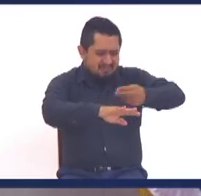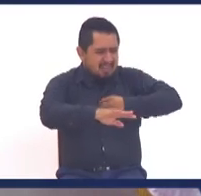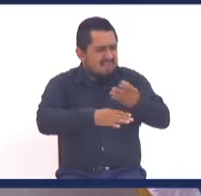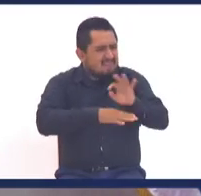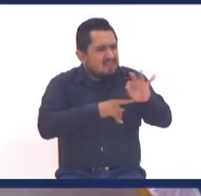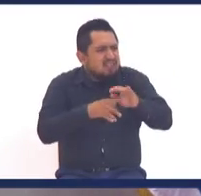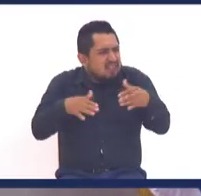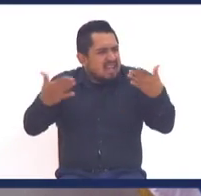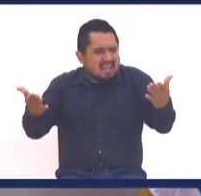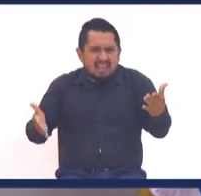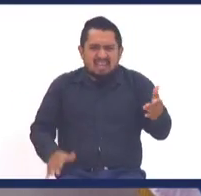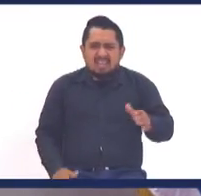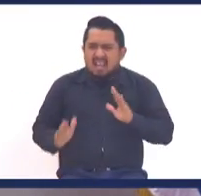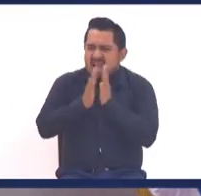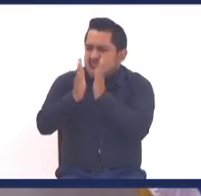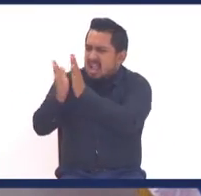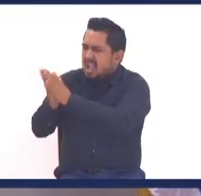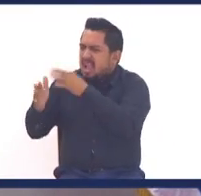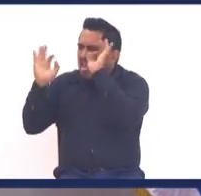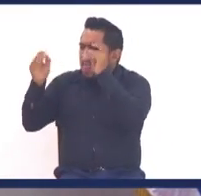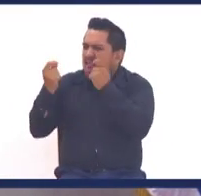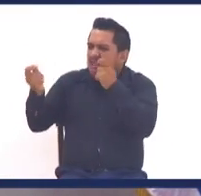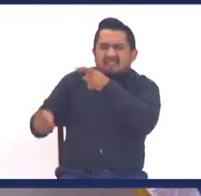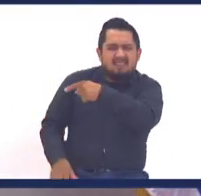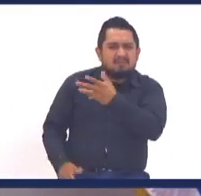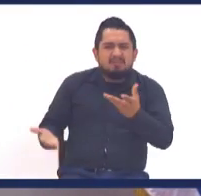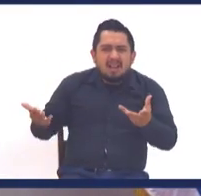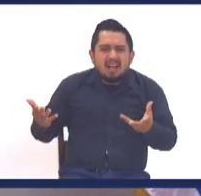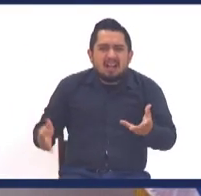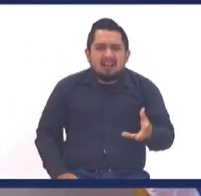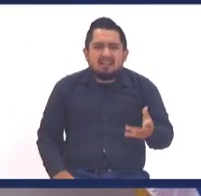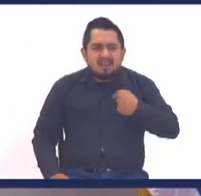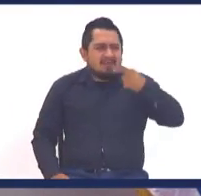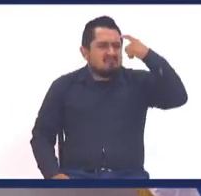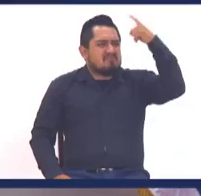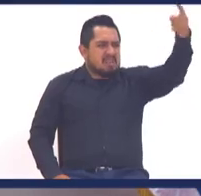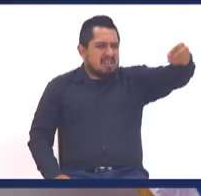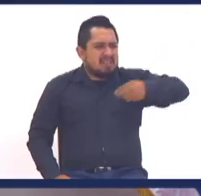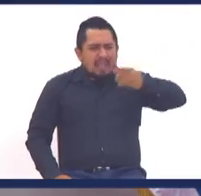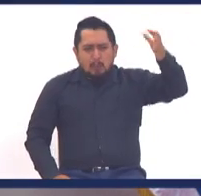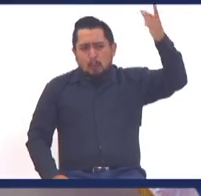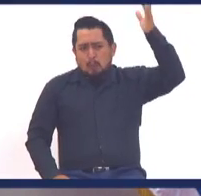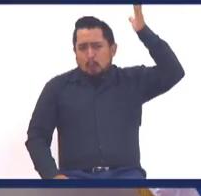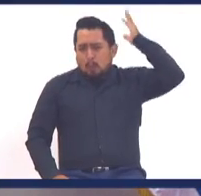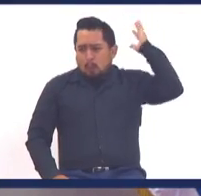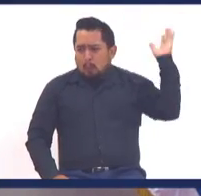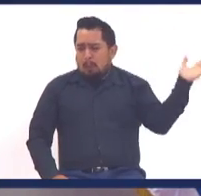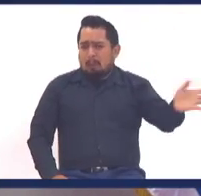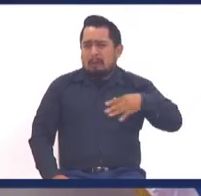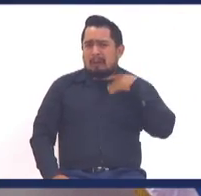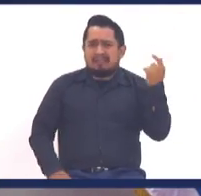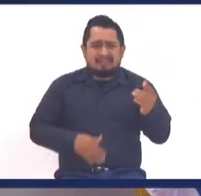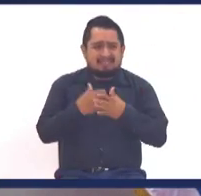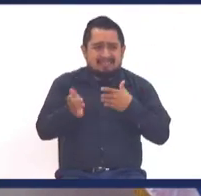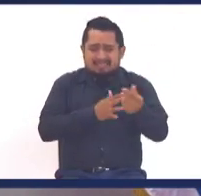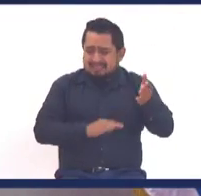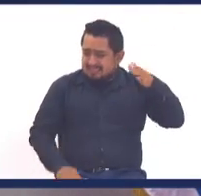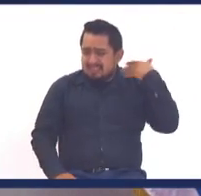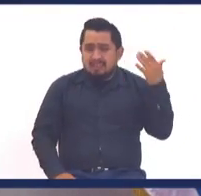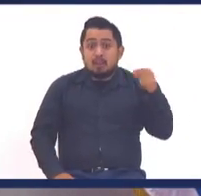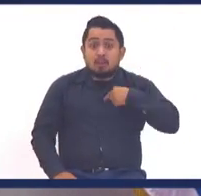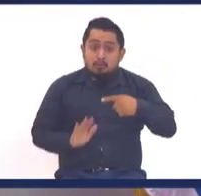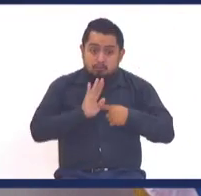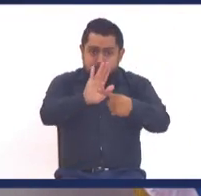¿Y a mí de qué me sirve que los religiosos celebren? ¿Y a mí qué me sirve que me estén recordando algo que pasó hace 2020 años según el calendario gregoriano?